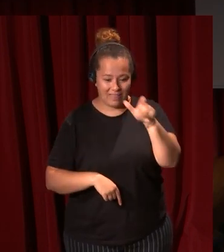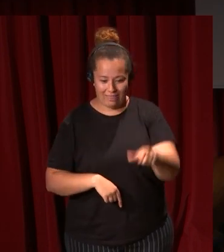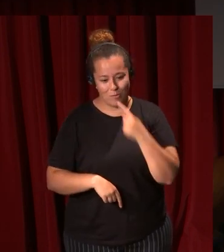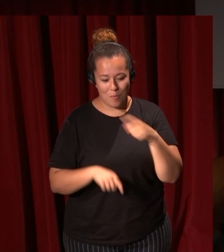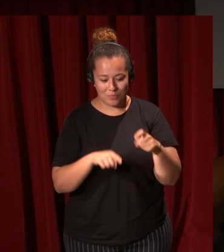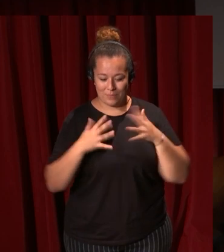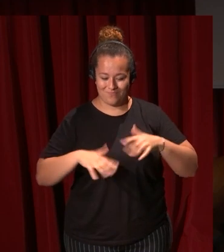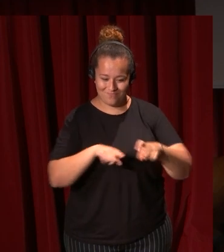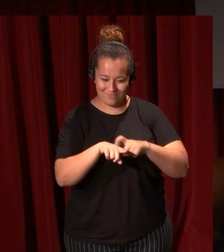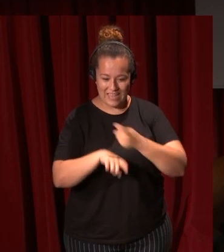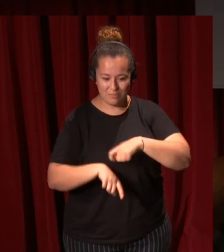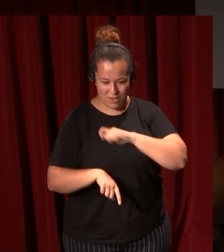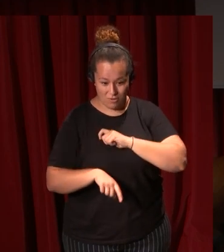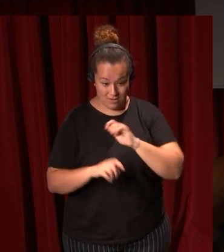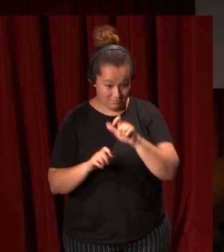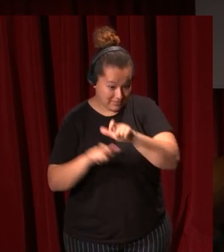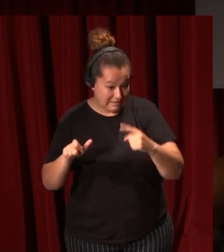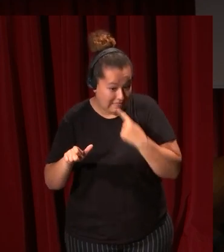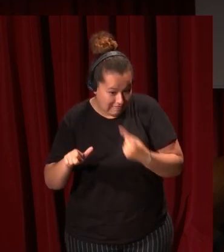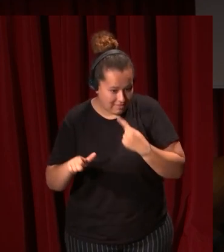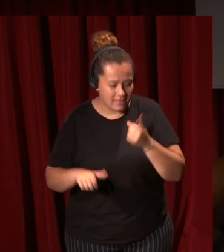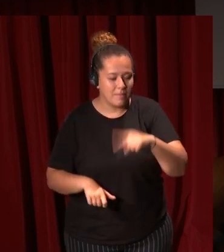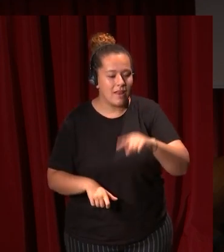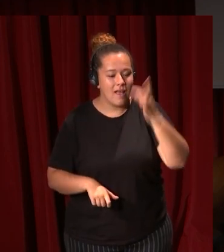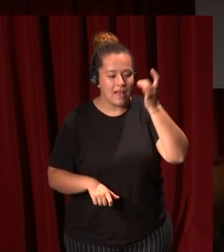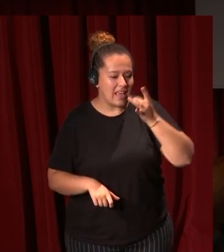su corte y sin embargo ella ha traído muchas ideas de Italia también